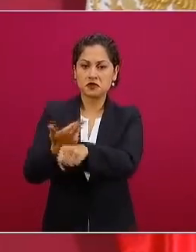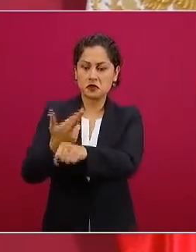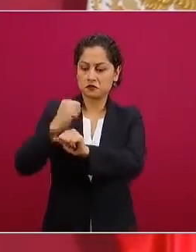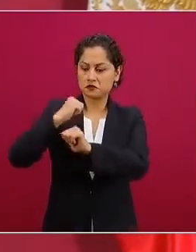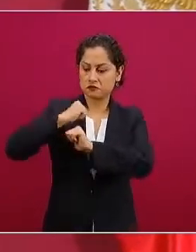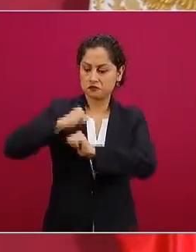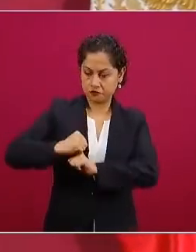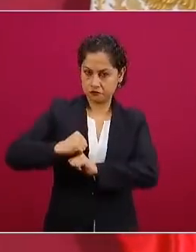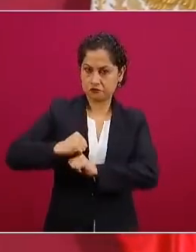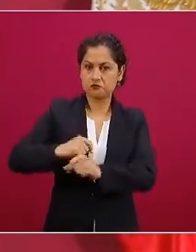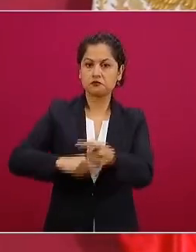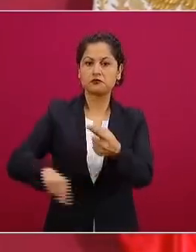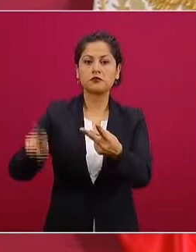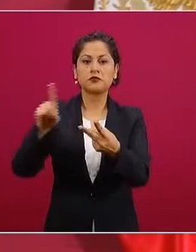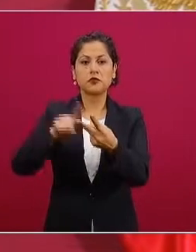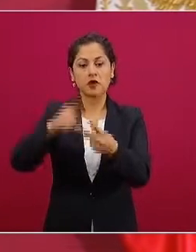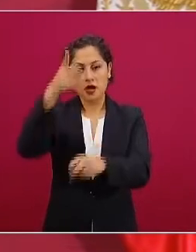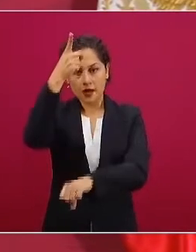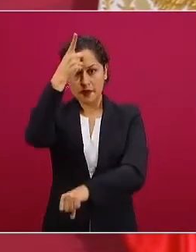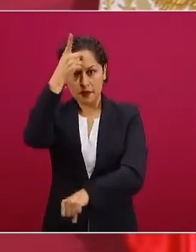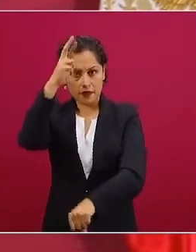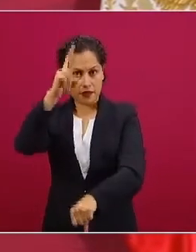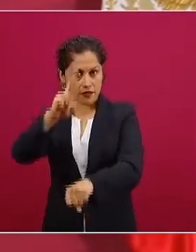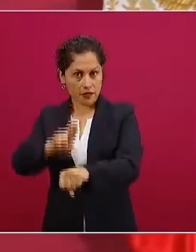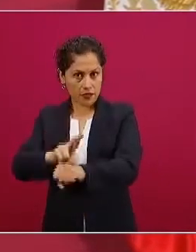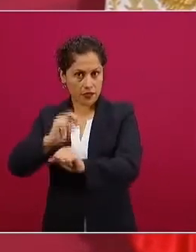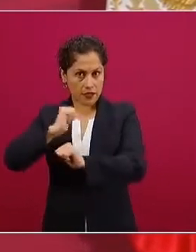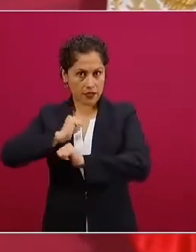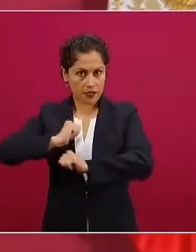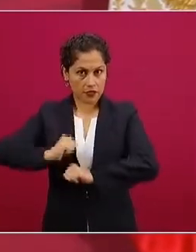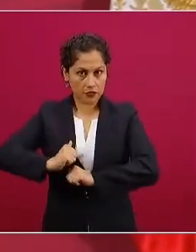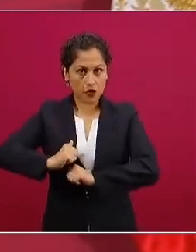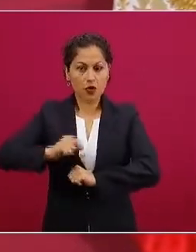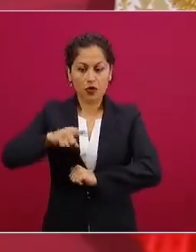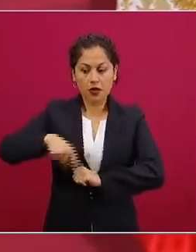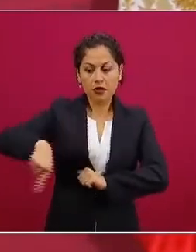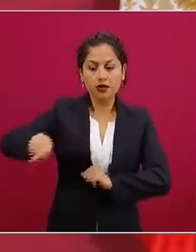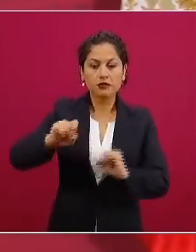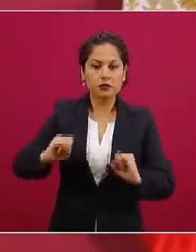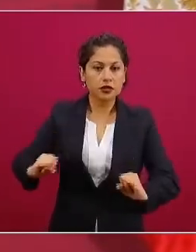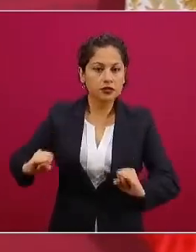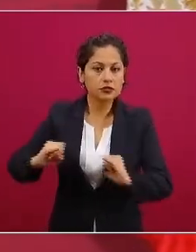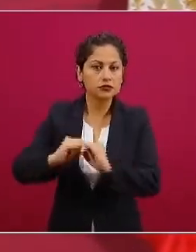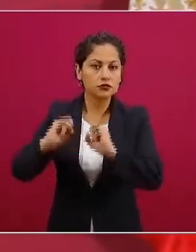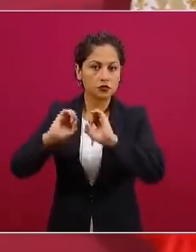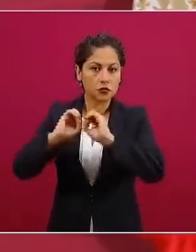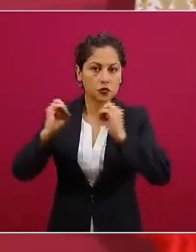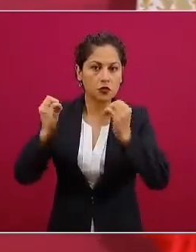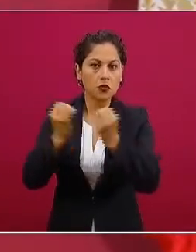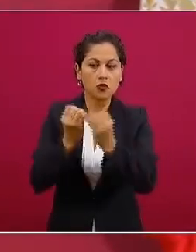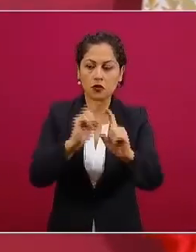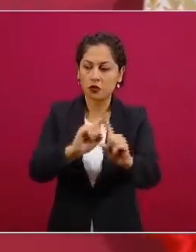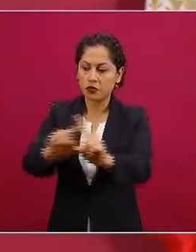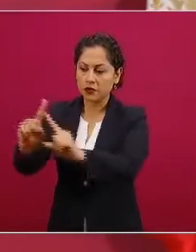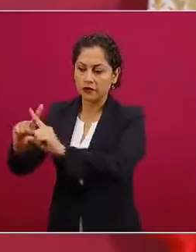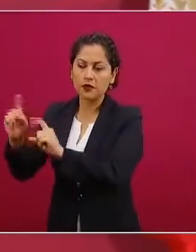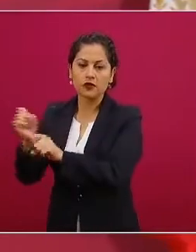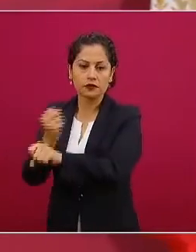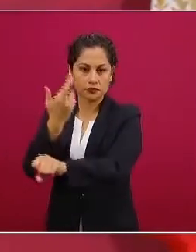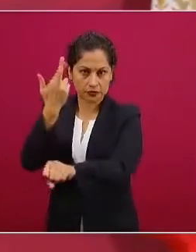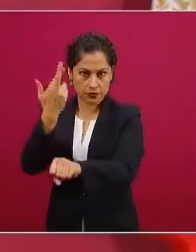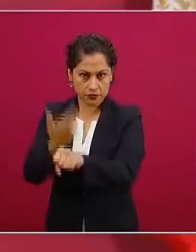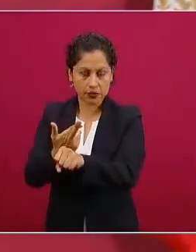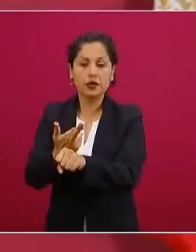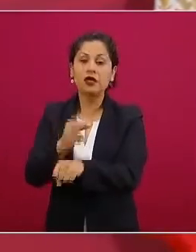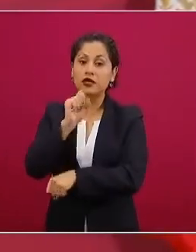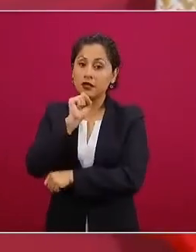a los directores de dichos organismos y a la Secretaría de la Función